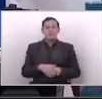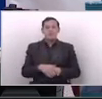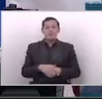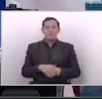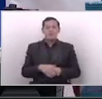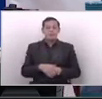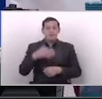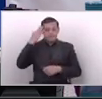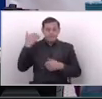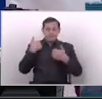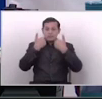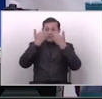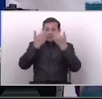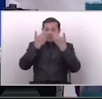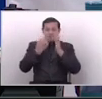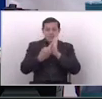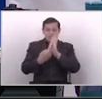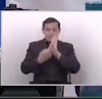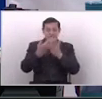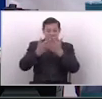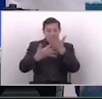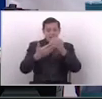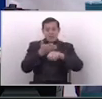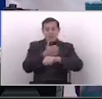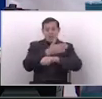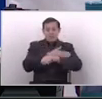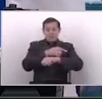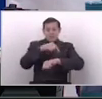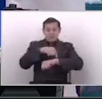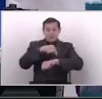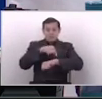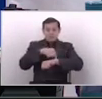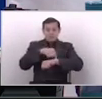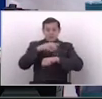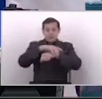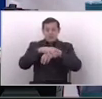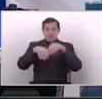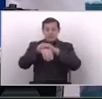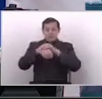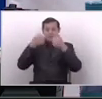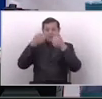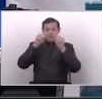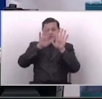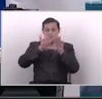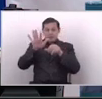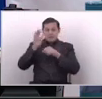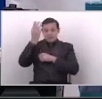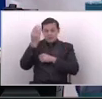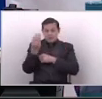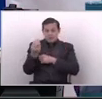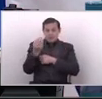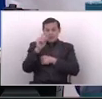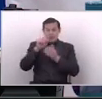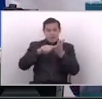la adolescente presentó, un sangrado anterior, al momento de la detención, que ya llevaba 15 días, y